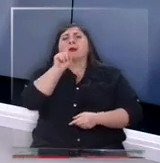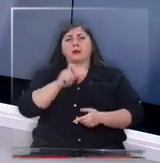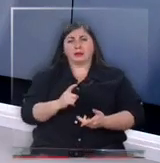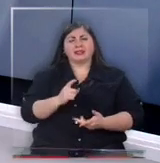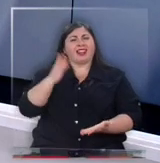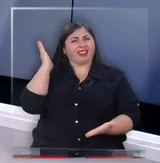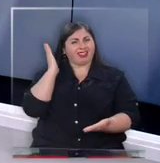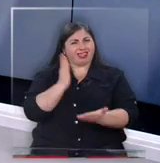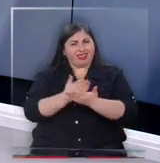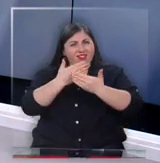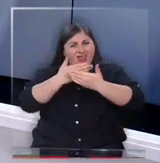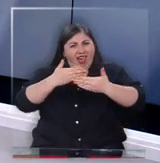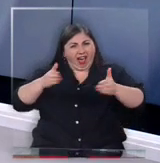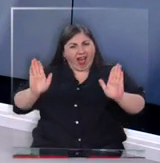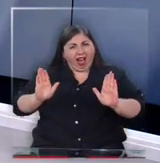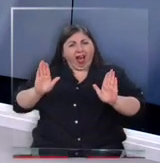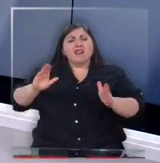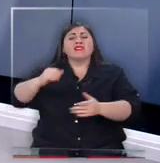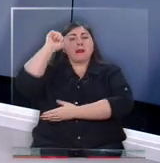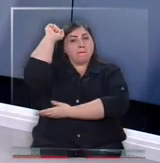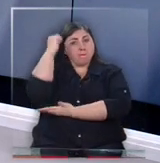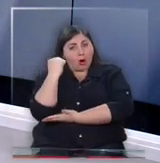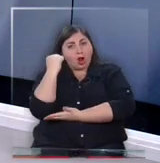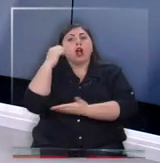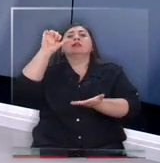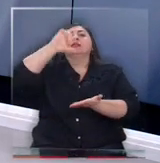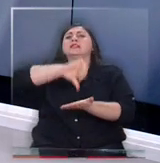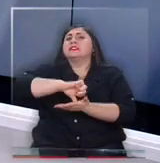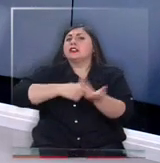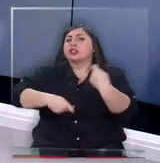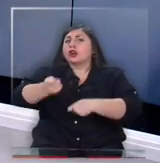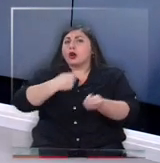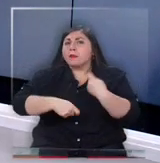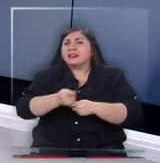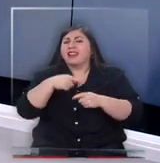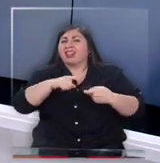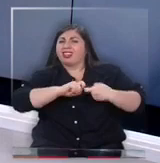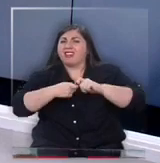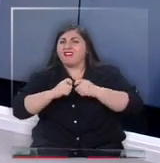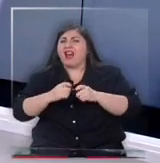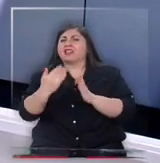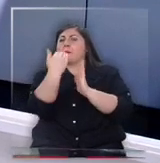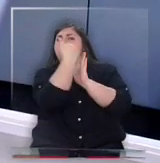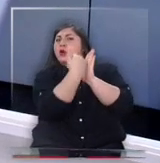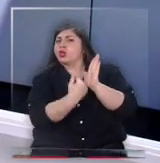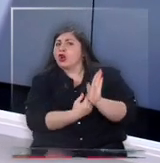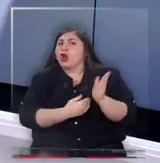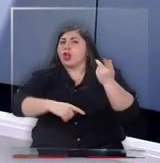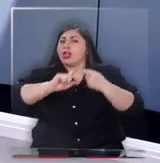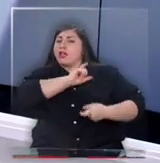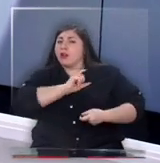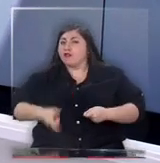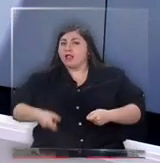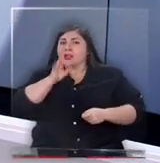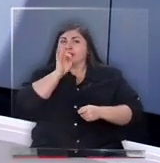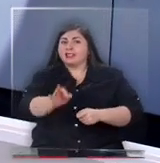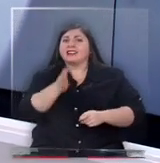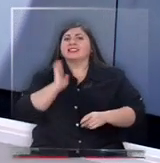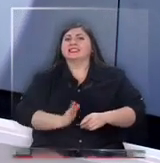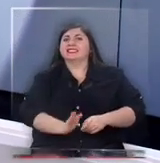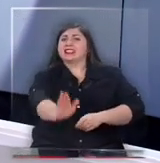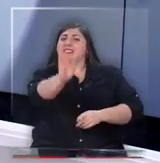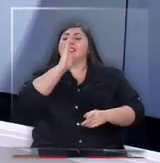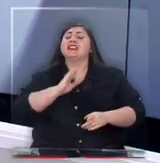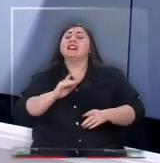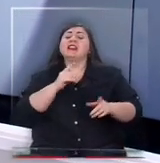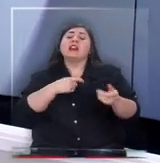¿Se deben reabrir los centros comerciales o los malls? Es el debate que se instala luego del protocolo entregado este viernes por el gobierno y que deben seguir cadenas